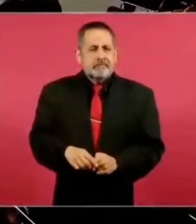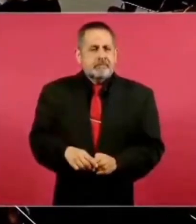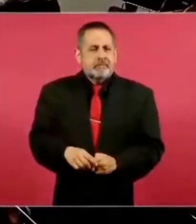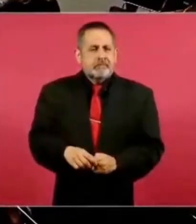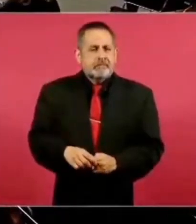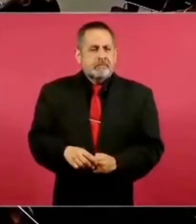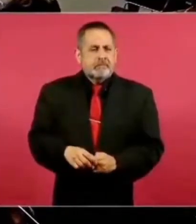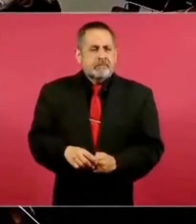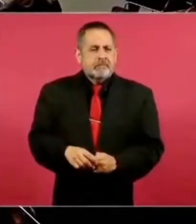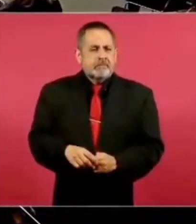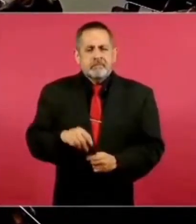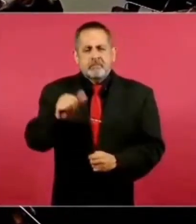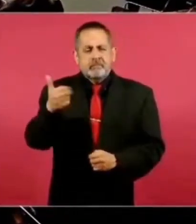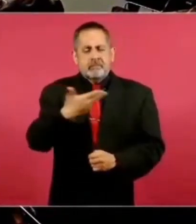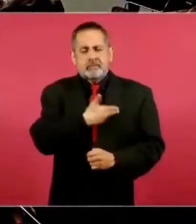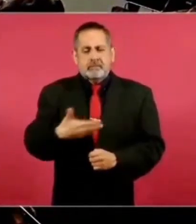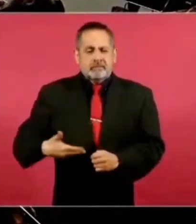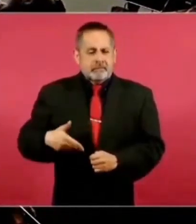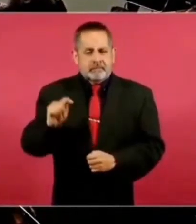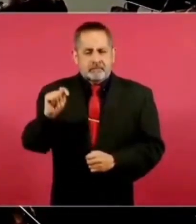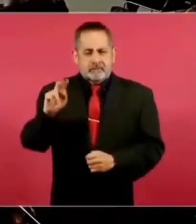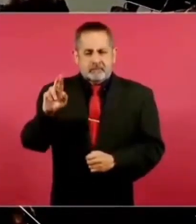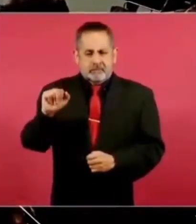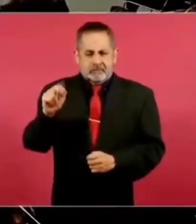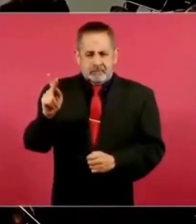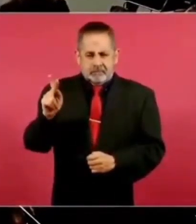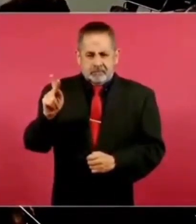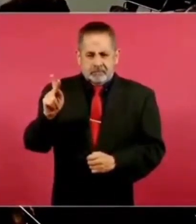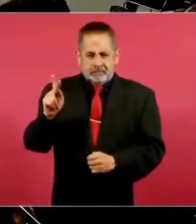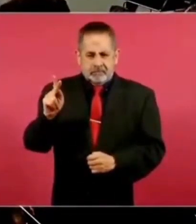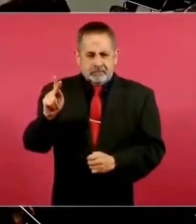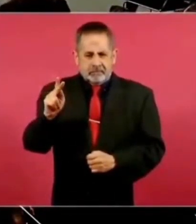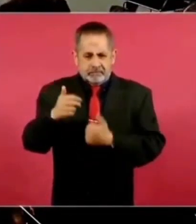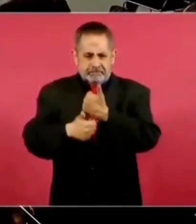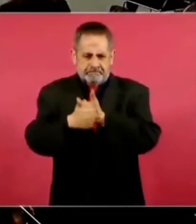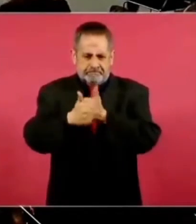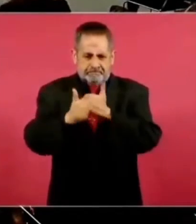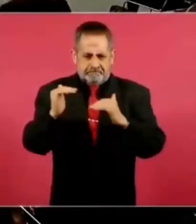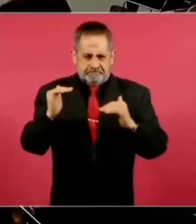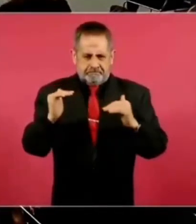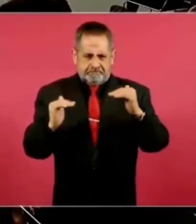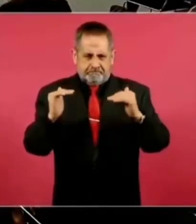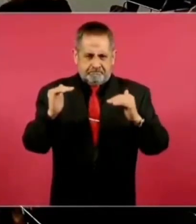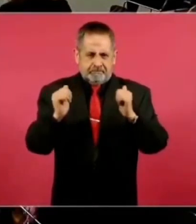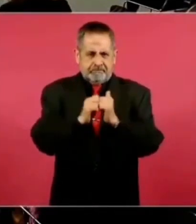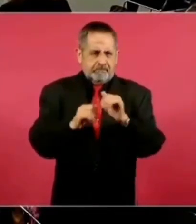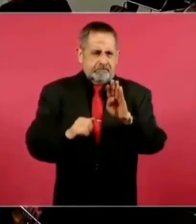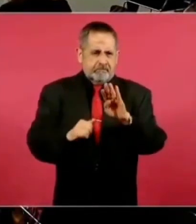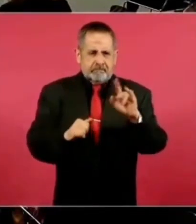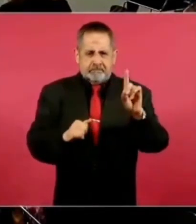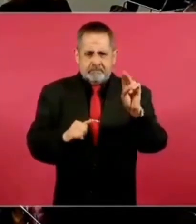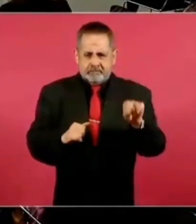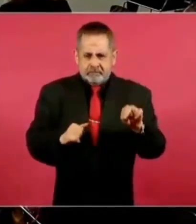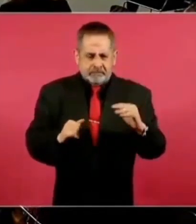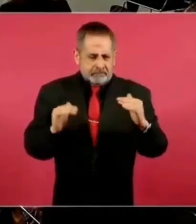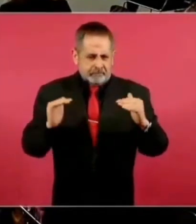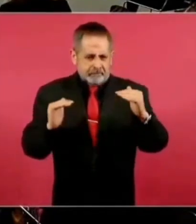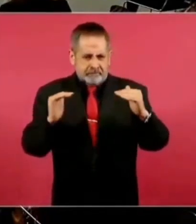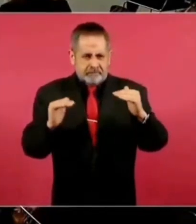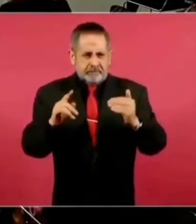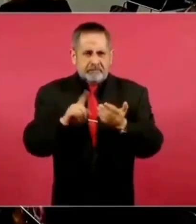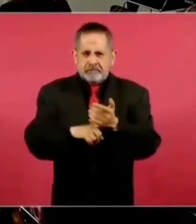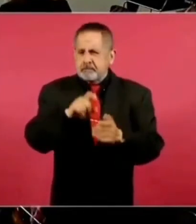de, el presidente Trump con, con el presidente Biden. Bueno, es de